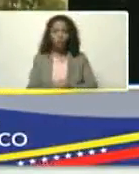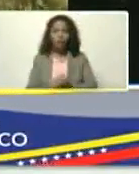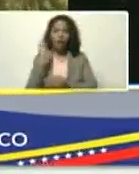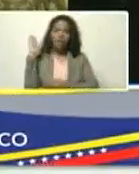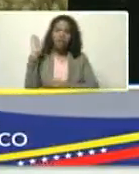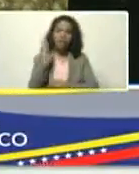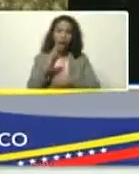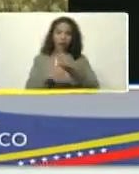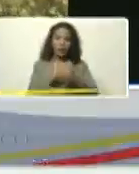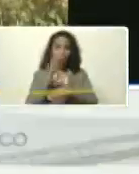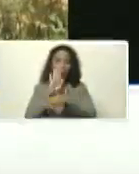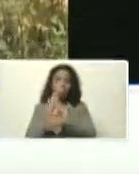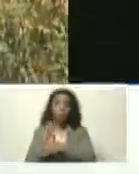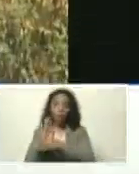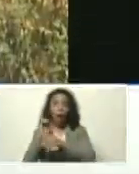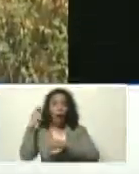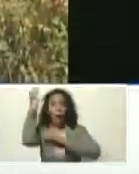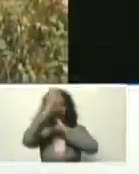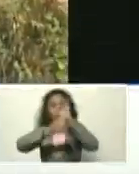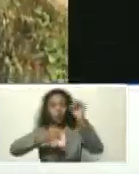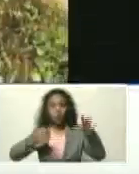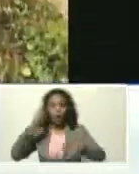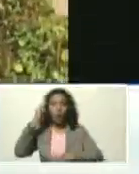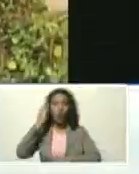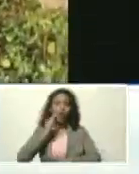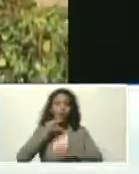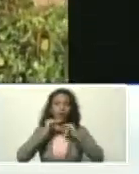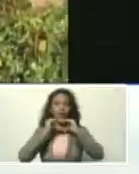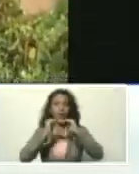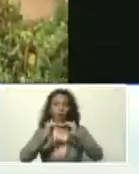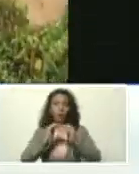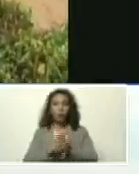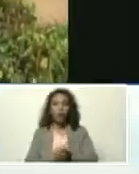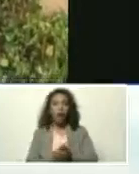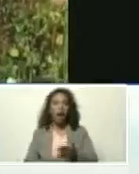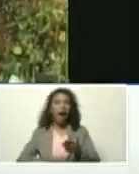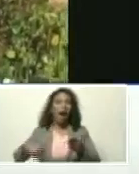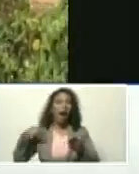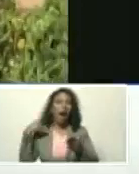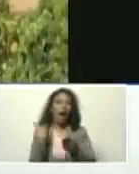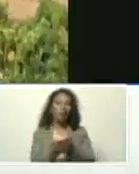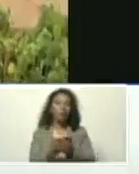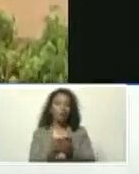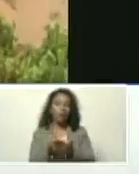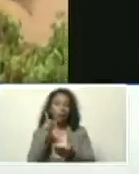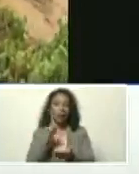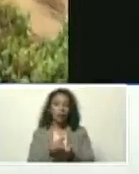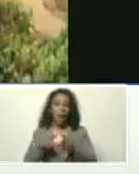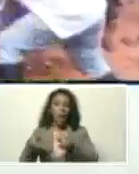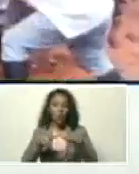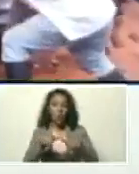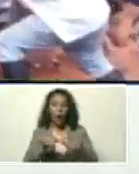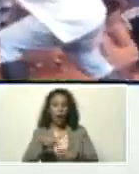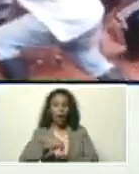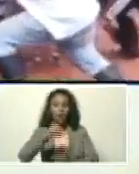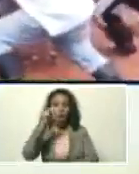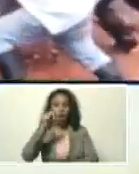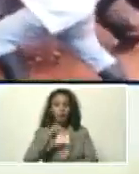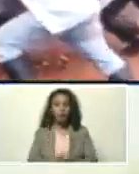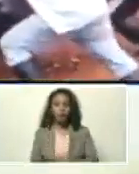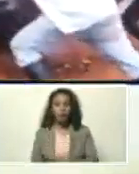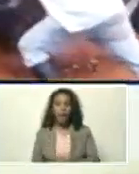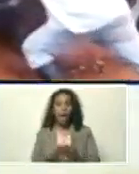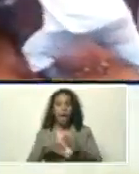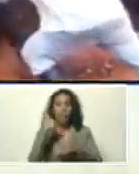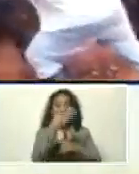cubriendo, Amazonas, Bolívar, los llanos, hasta que llegan, a la zona norte, Caribe, y